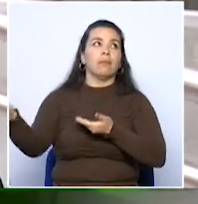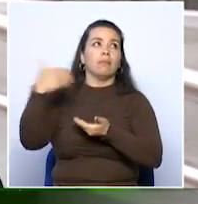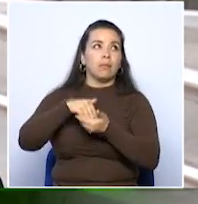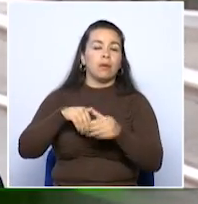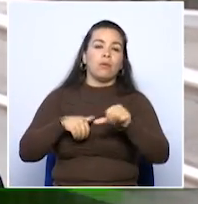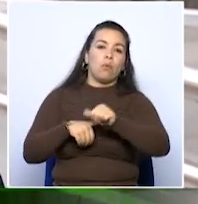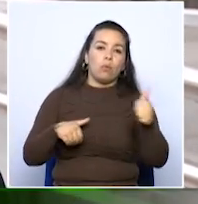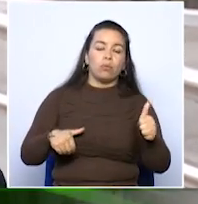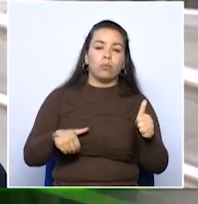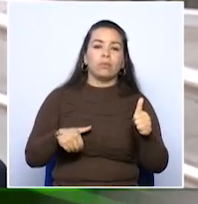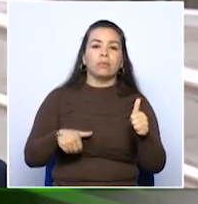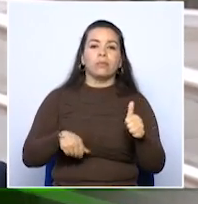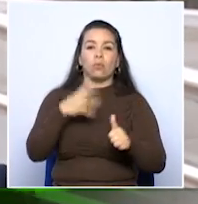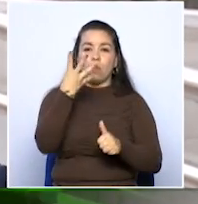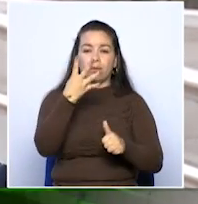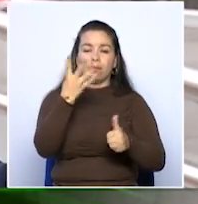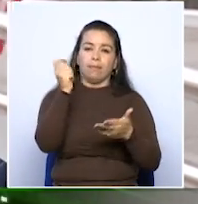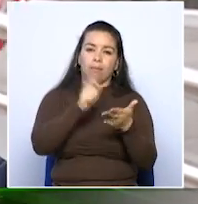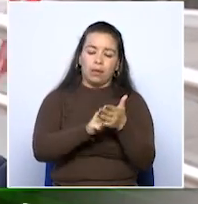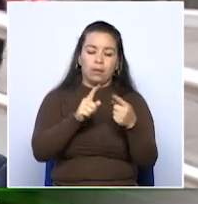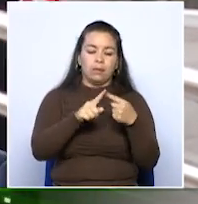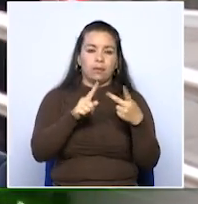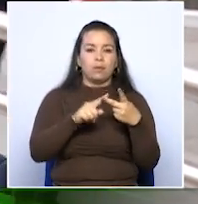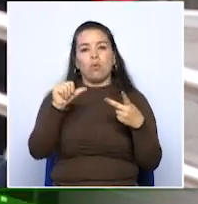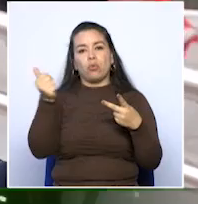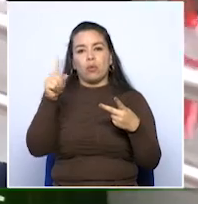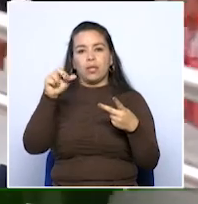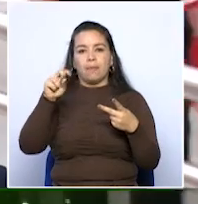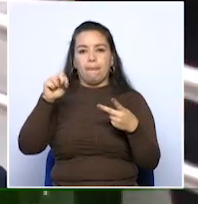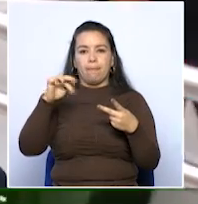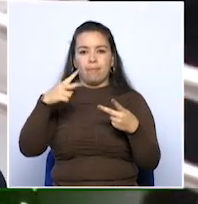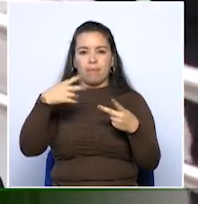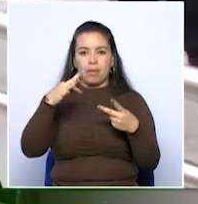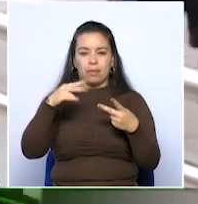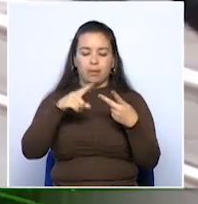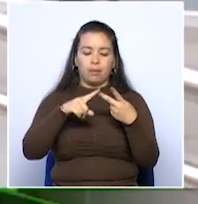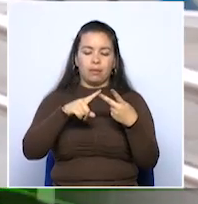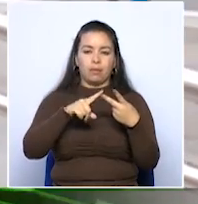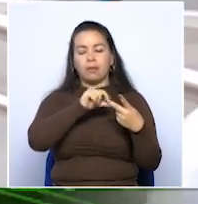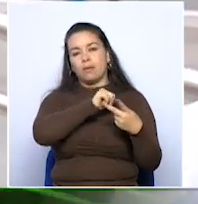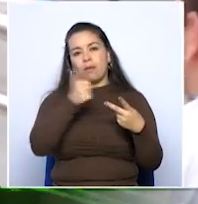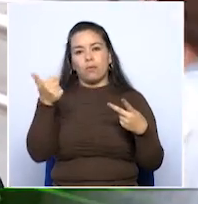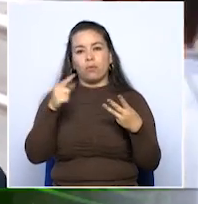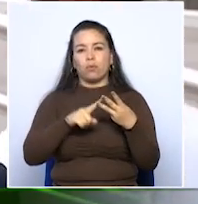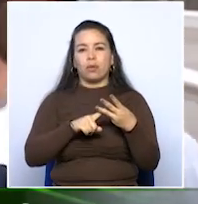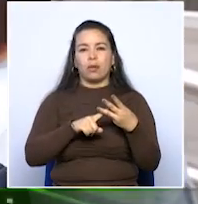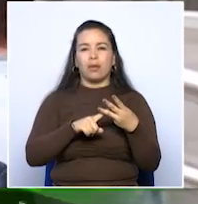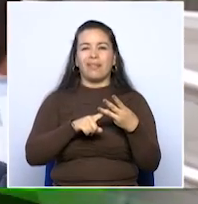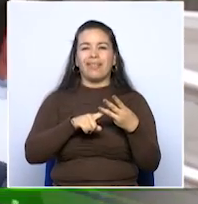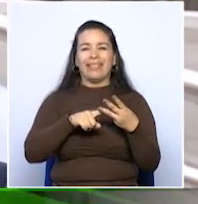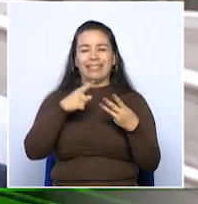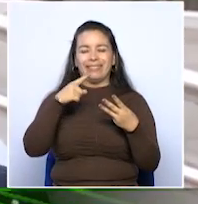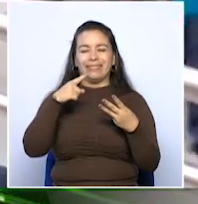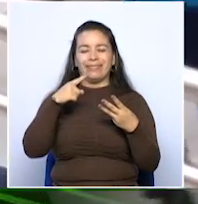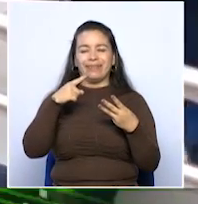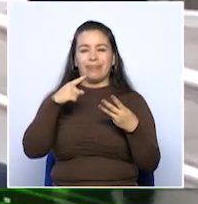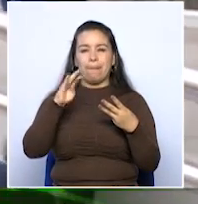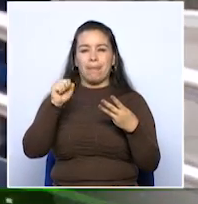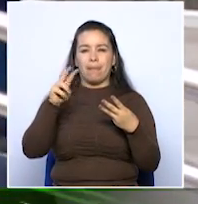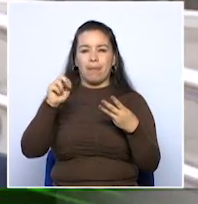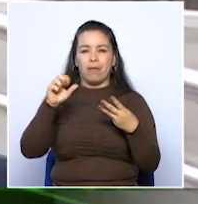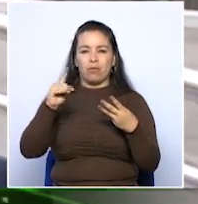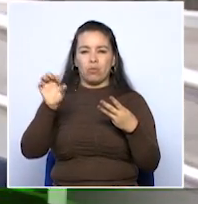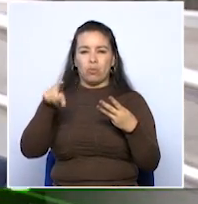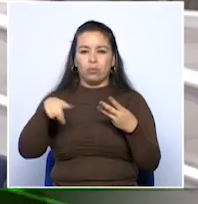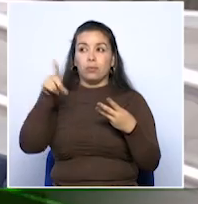Combs a su cuarta temporada, regresa Ashton Smith a su segunda temporada y tenemos un jugador de Barbados, un 4-5 que se llama Craig